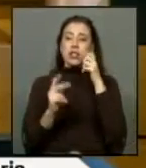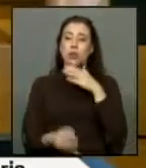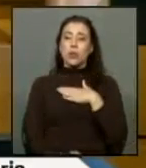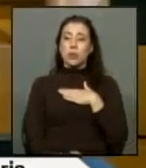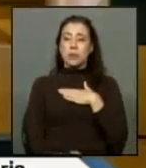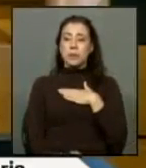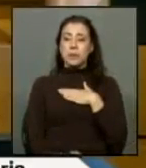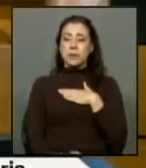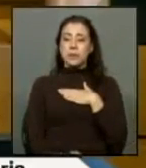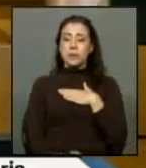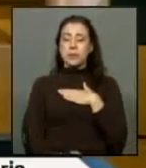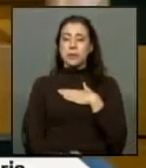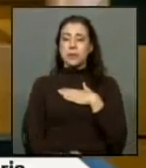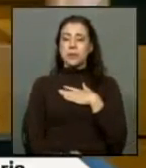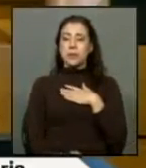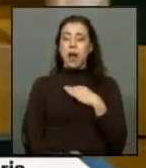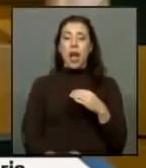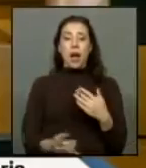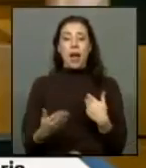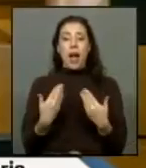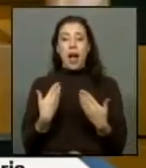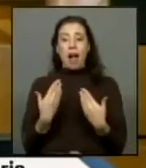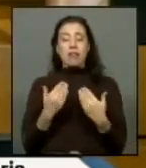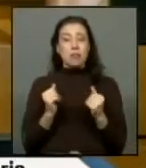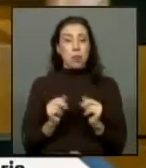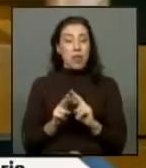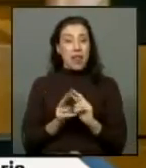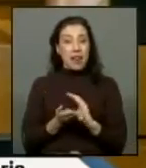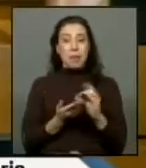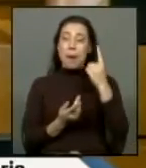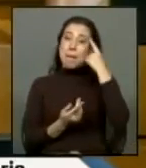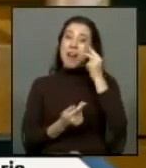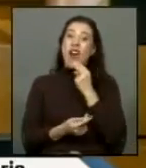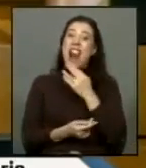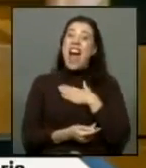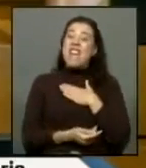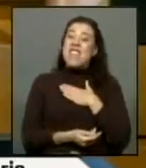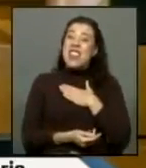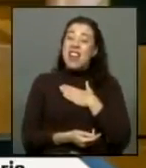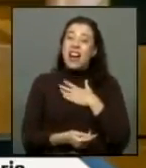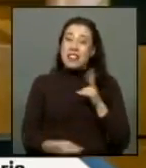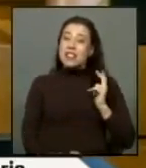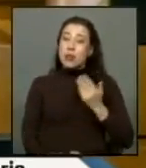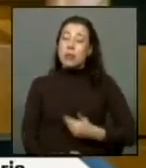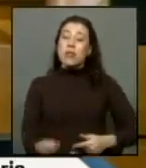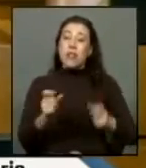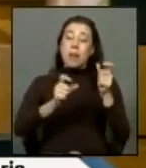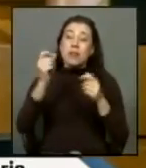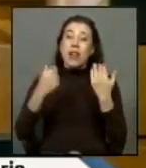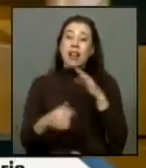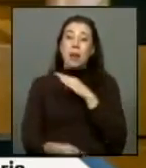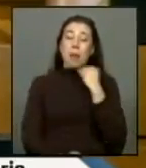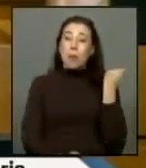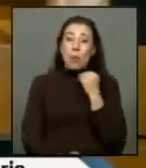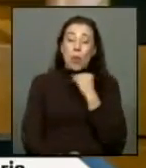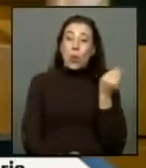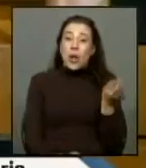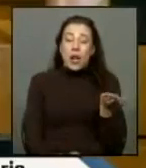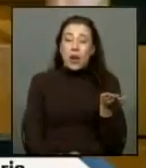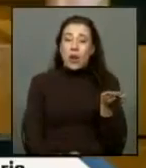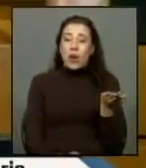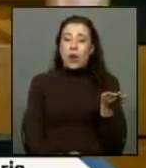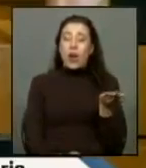porque en algunos casos se puede reparar pero la vida señor presidente de aquellos que ya no están y aquellos que